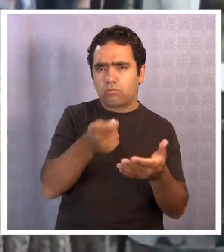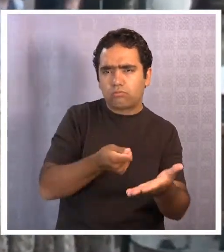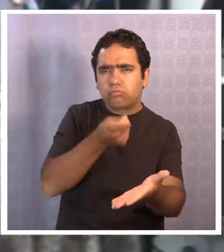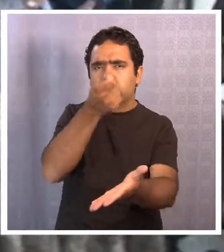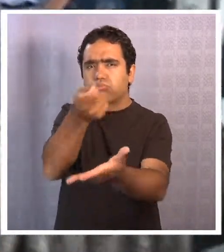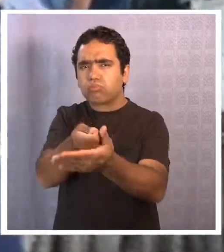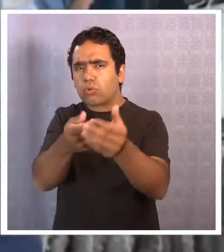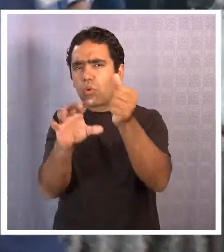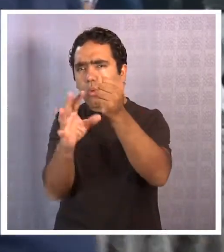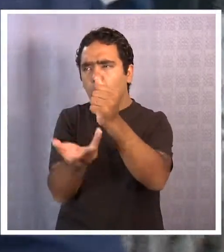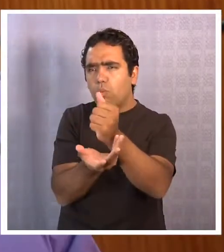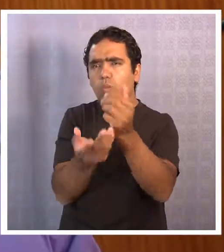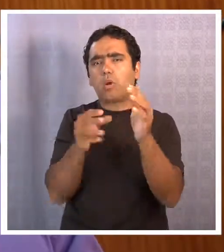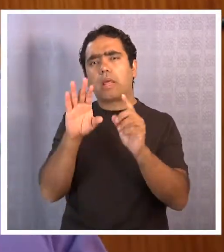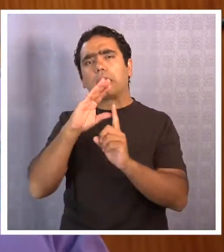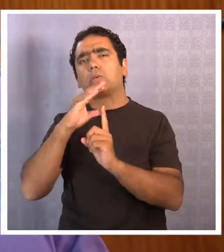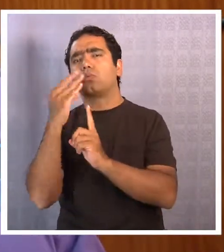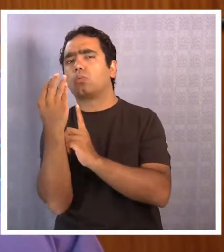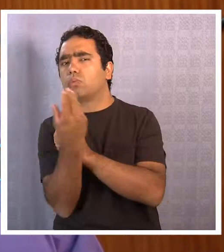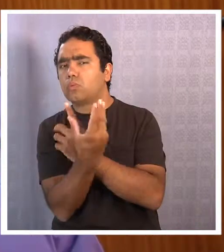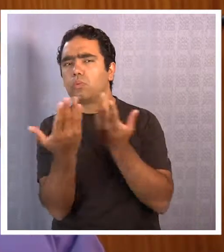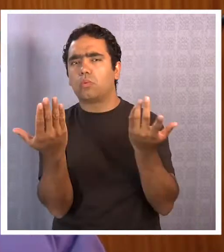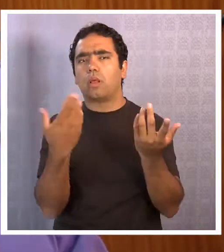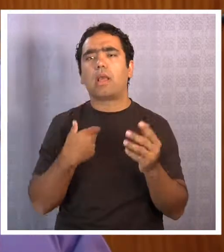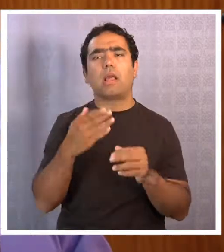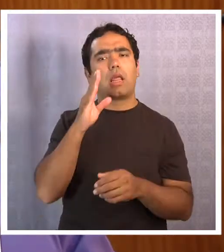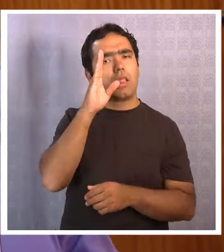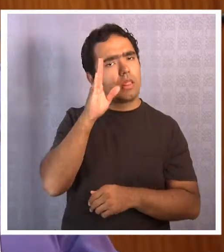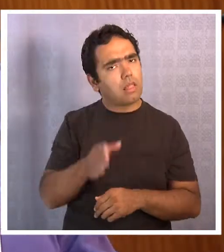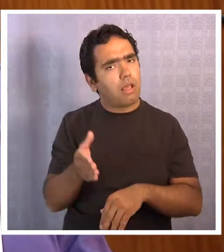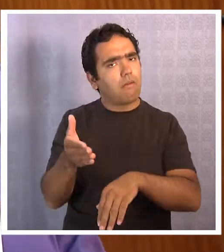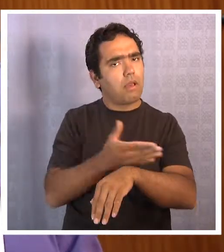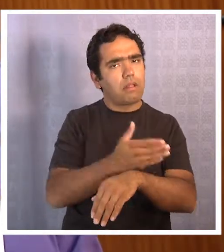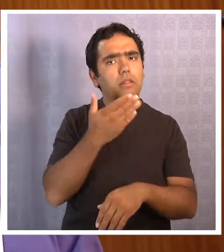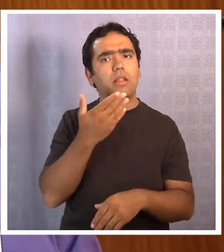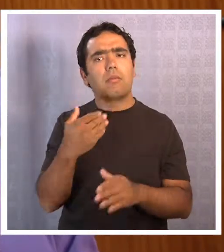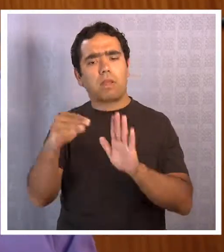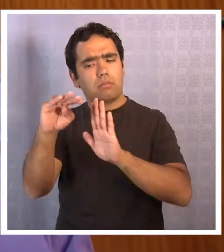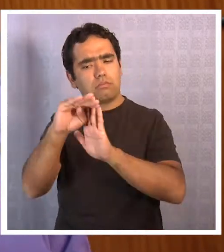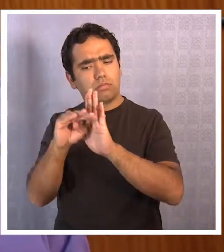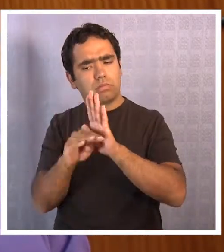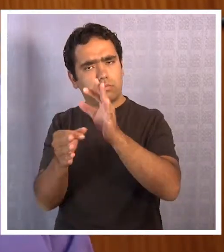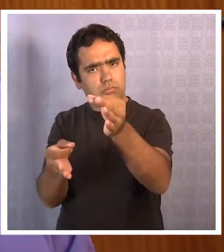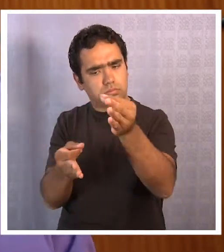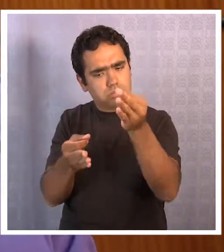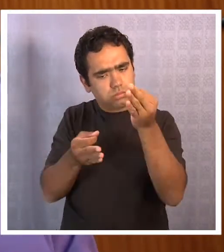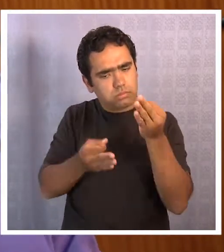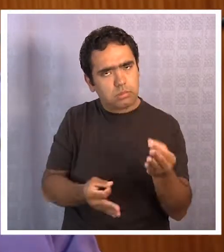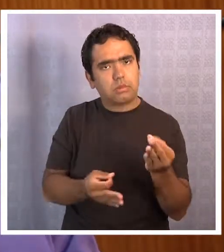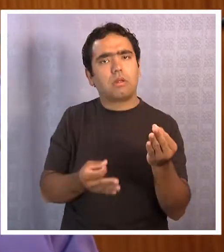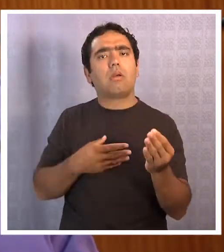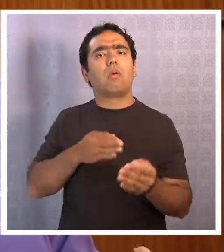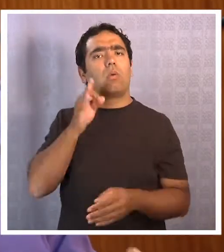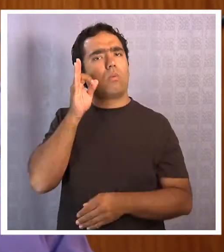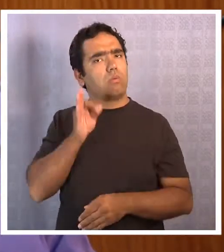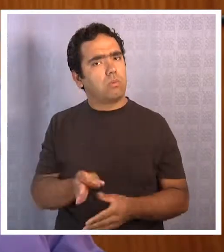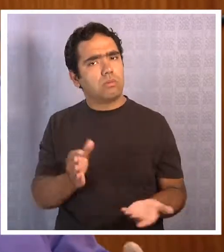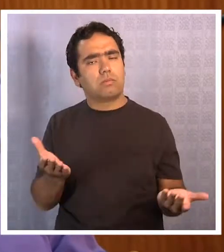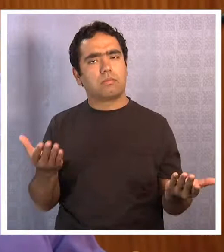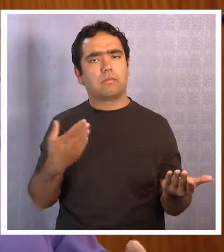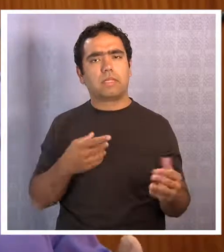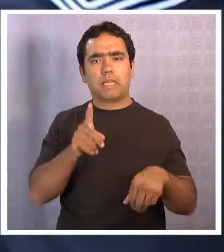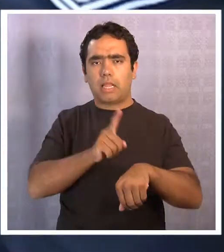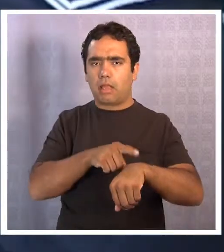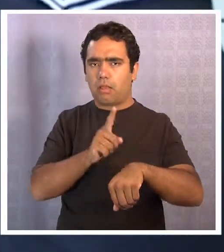y que son destinadas a recursos de cultura y que sean vendidos en su